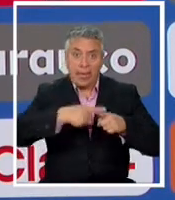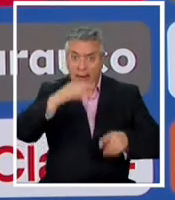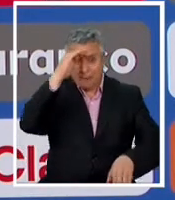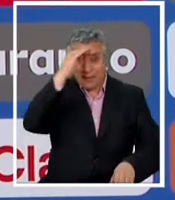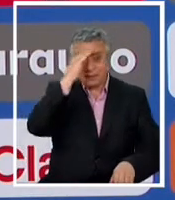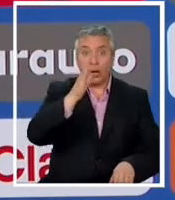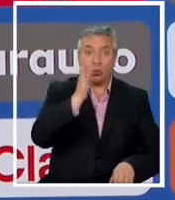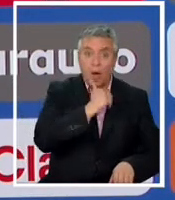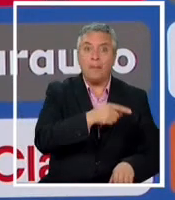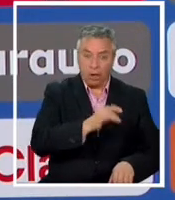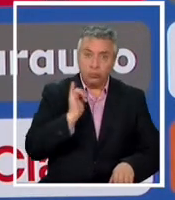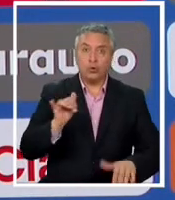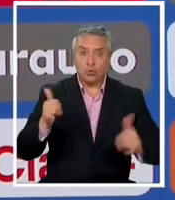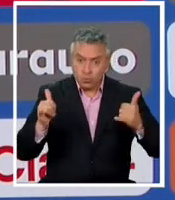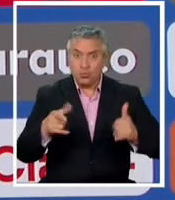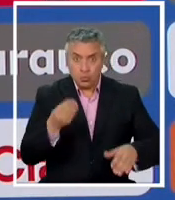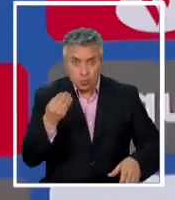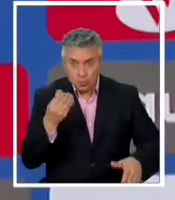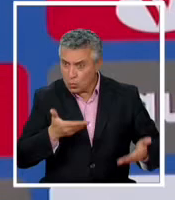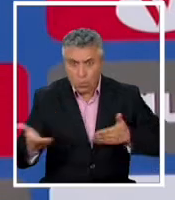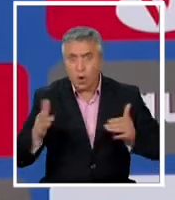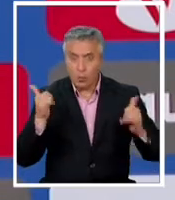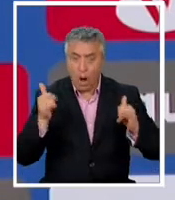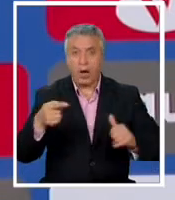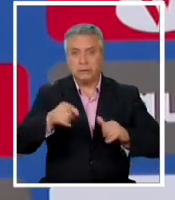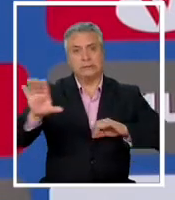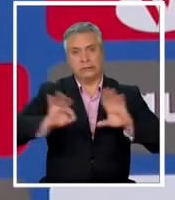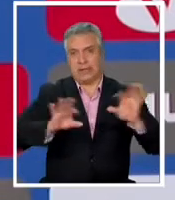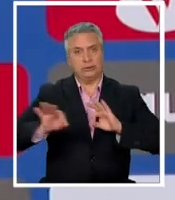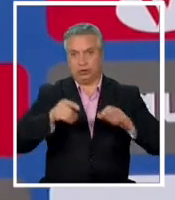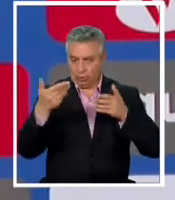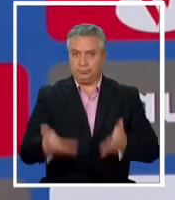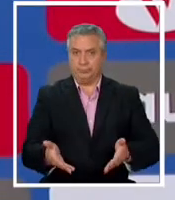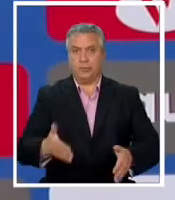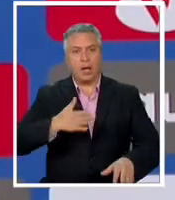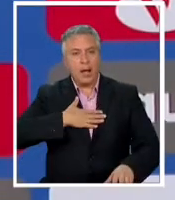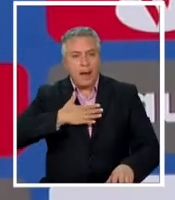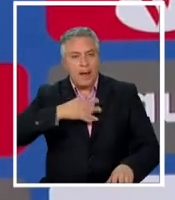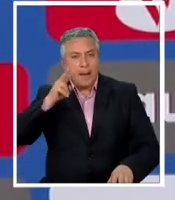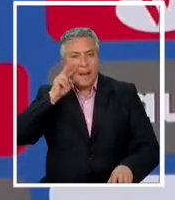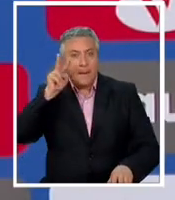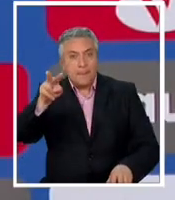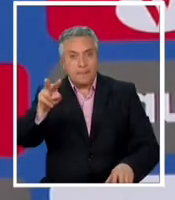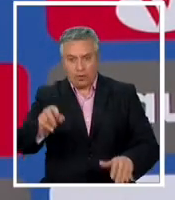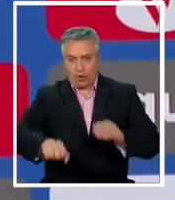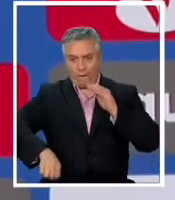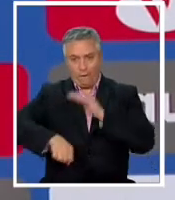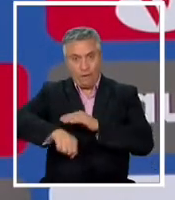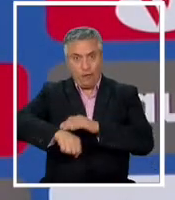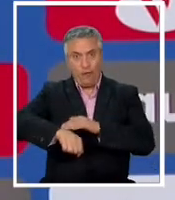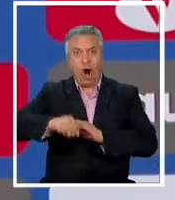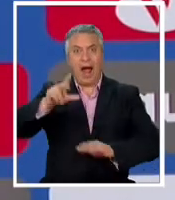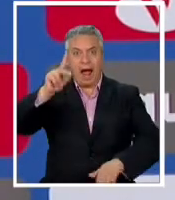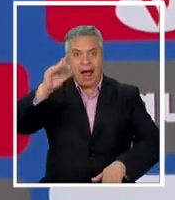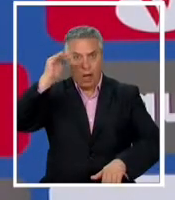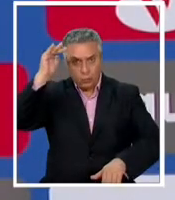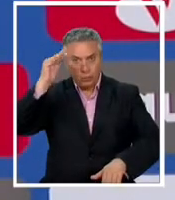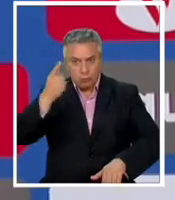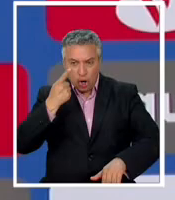pero si tiene el nivel jugará en la selección mi mirada está puesta en el futbolista adulto que conozco